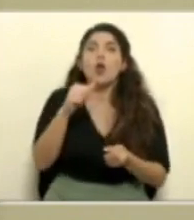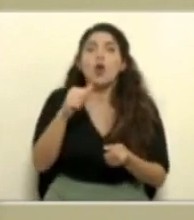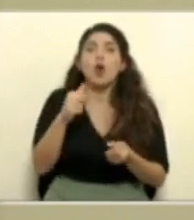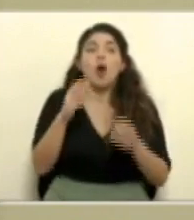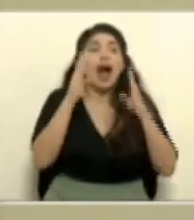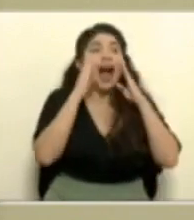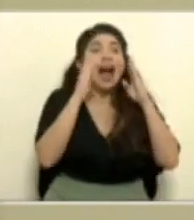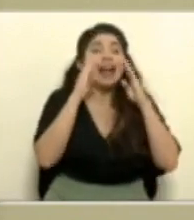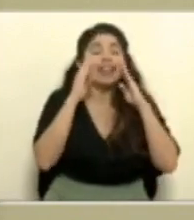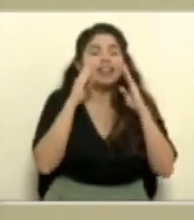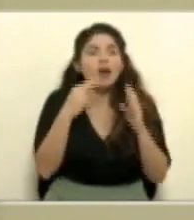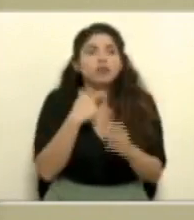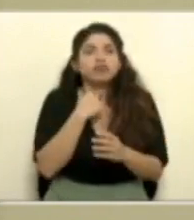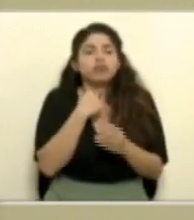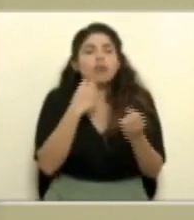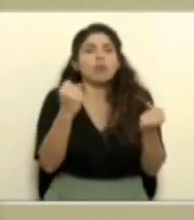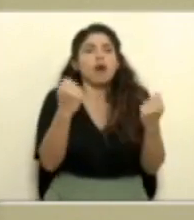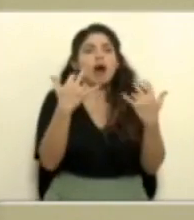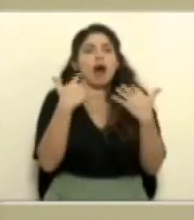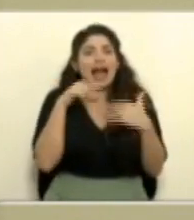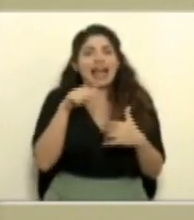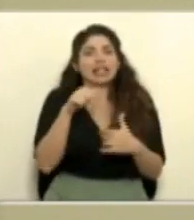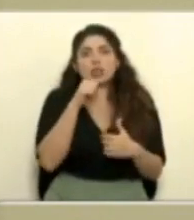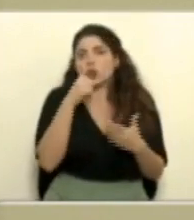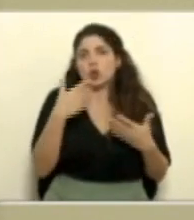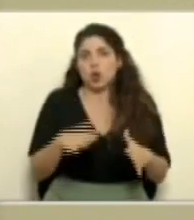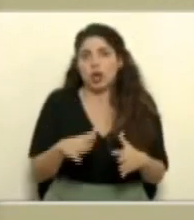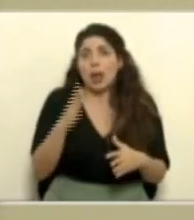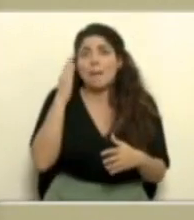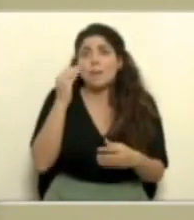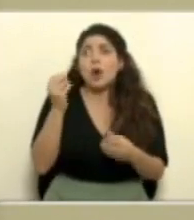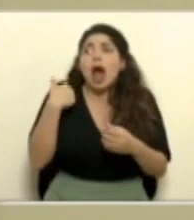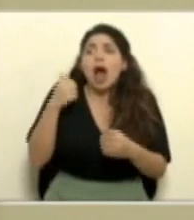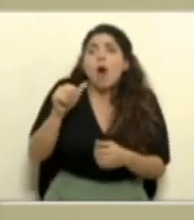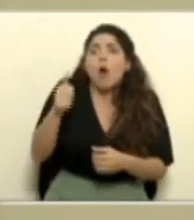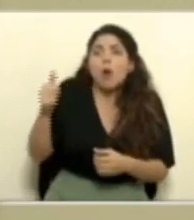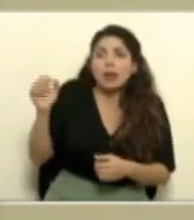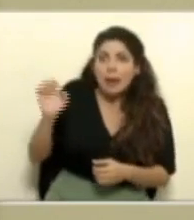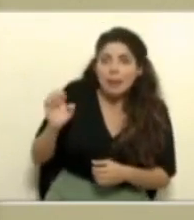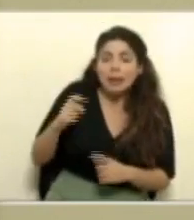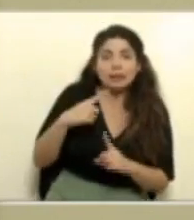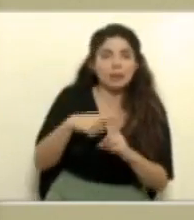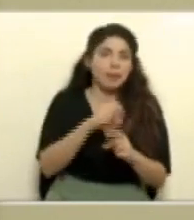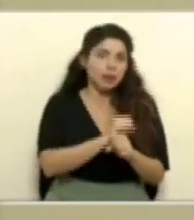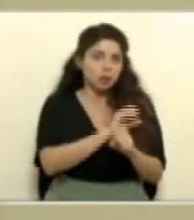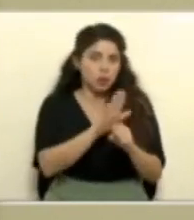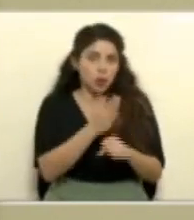oferta para atender todas las demandas que hay por las diferentes emergencias y obviamente por el mismo COVID